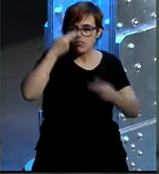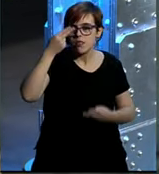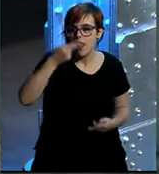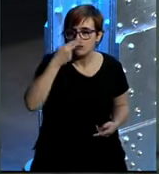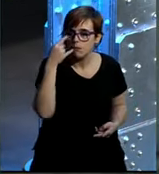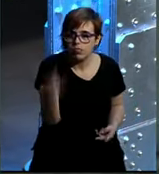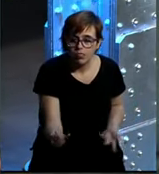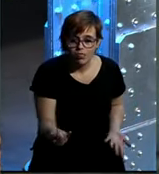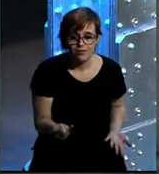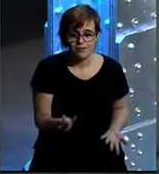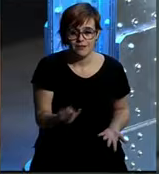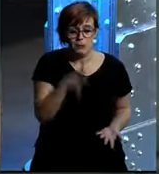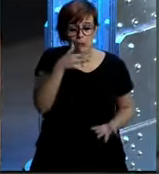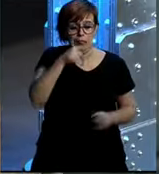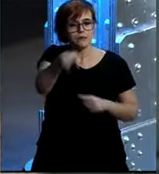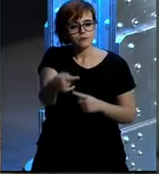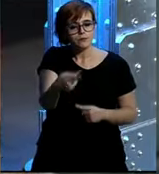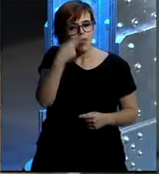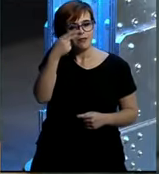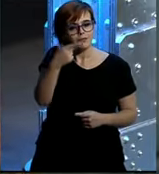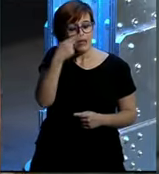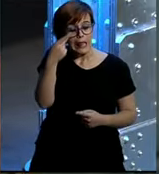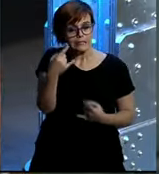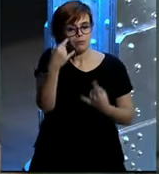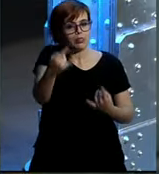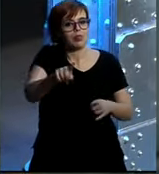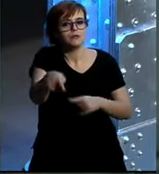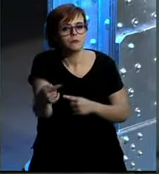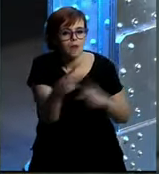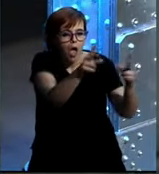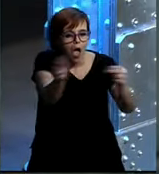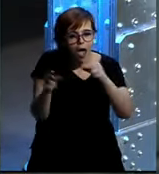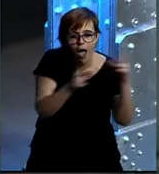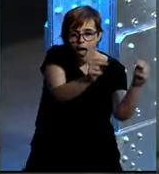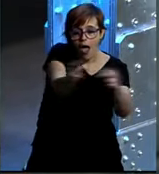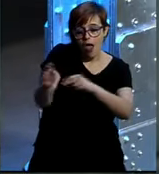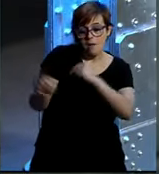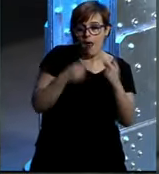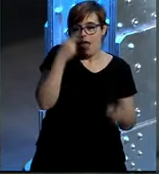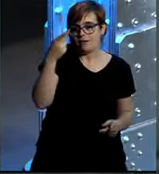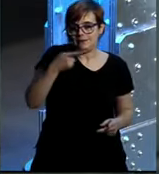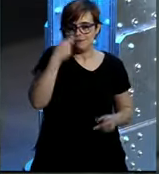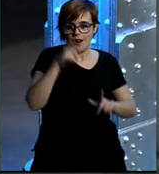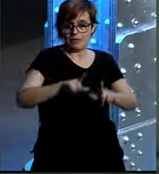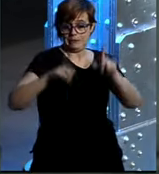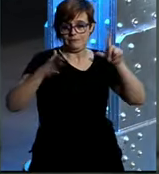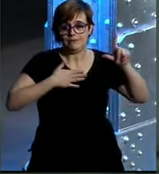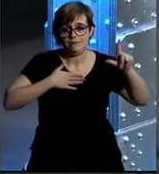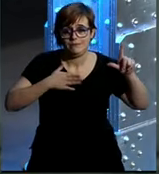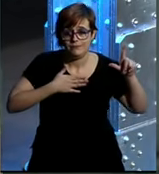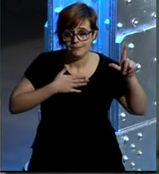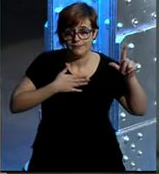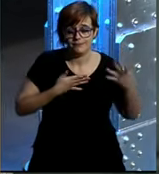historias, una vez que le interesan a la gente, provocaban conversaciones, y provocaban mucho más interés hacia los temas que nosotros contábamos teniendo en cuenta,